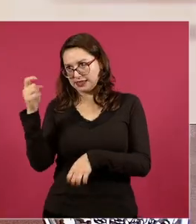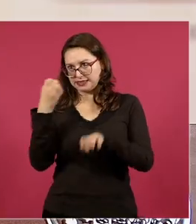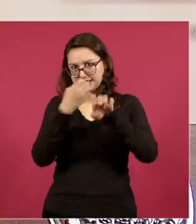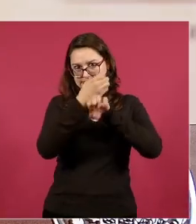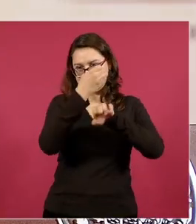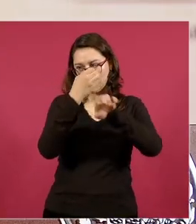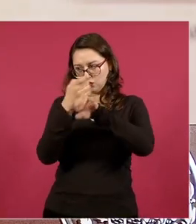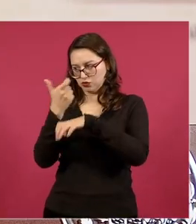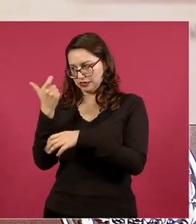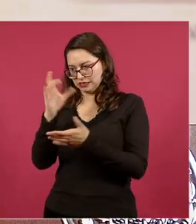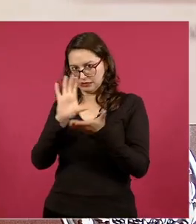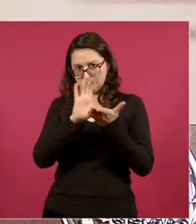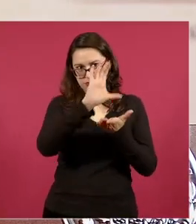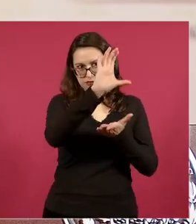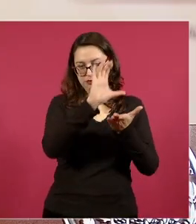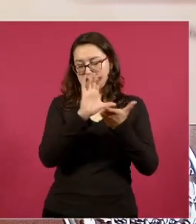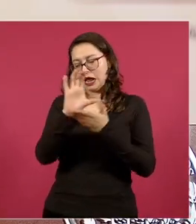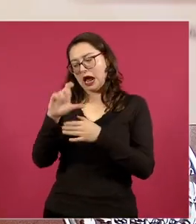cambio de eso